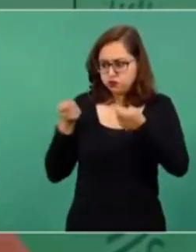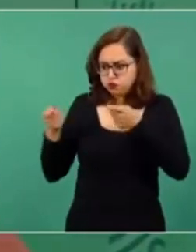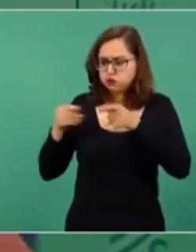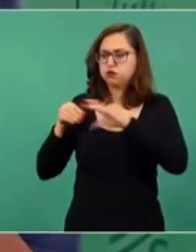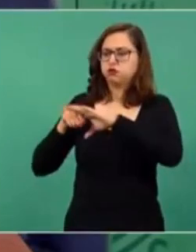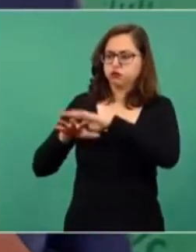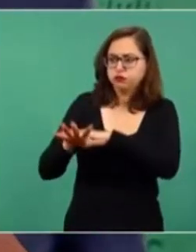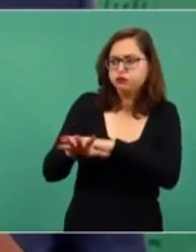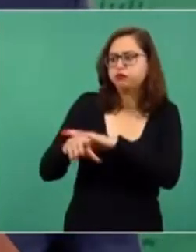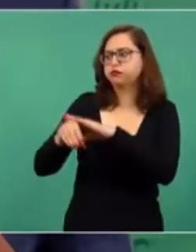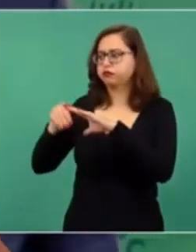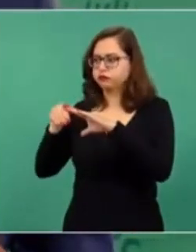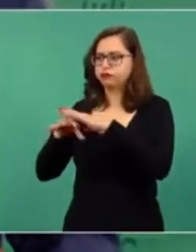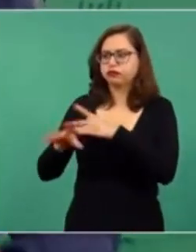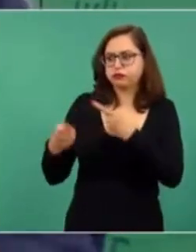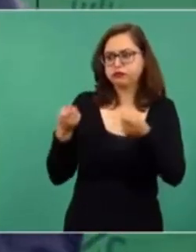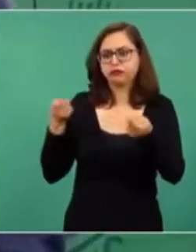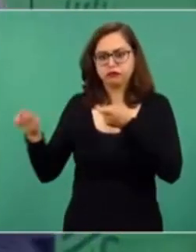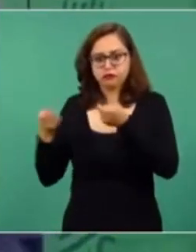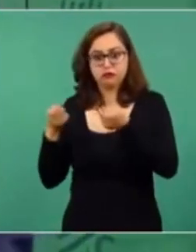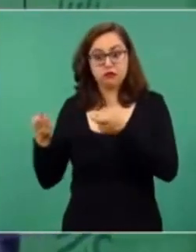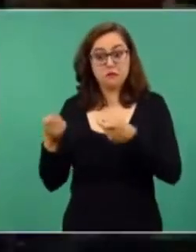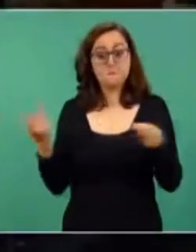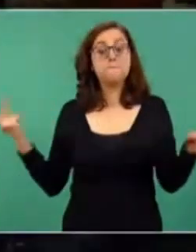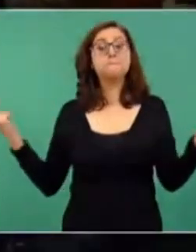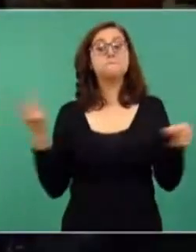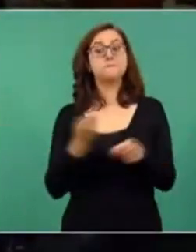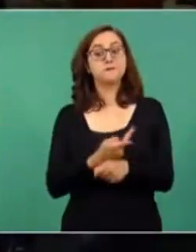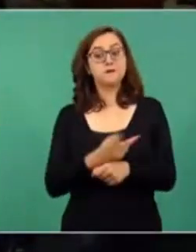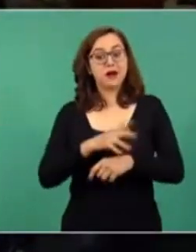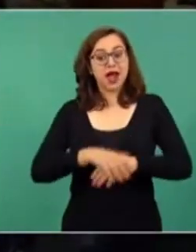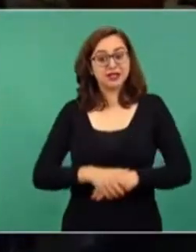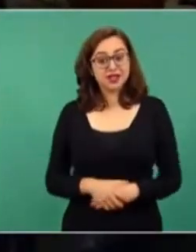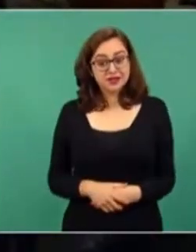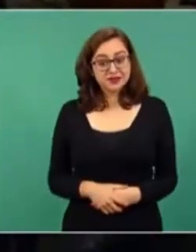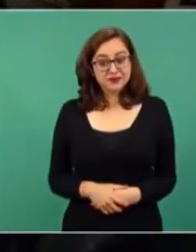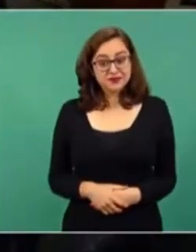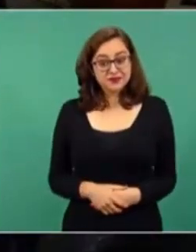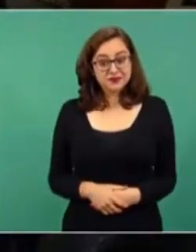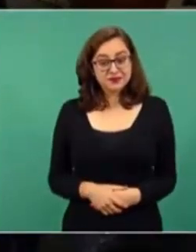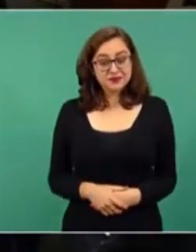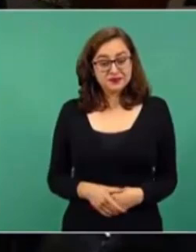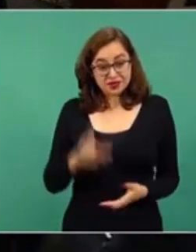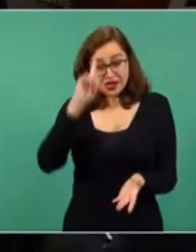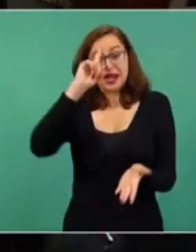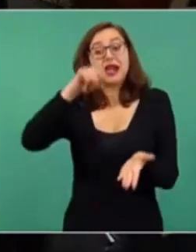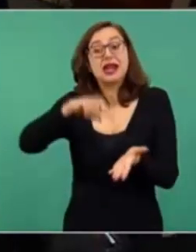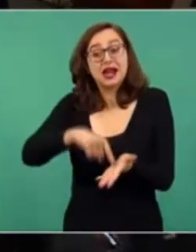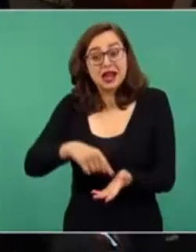creen? Como sigue la misma política, aún cuando ya no es el mismo presidente,